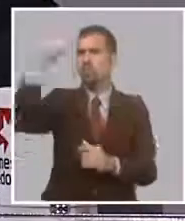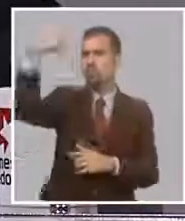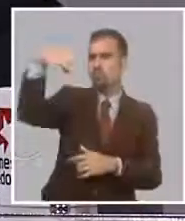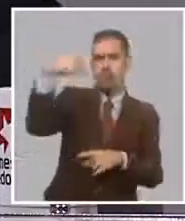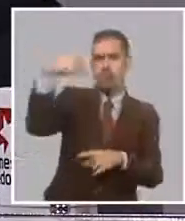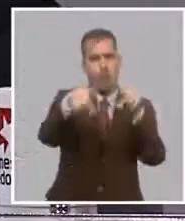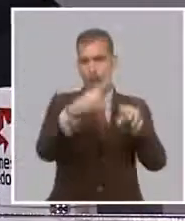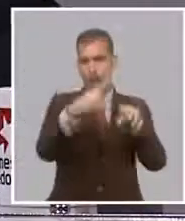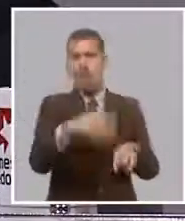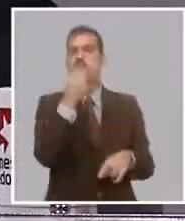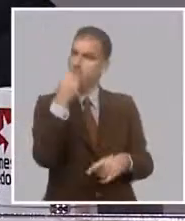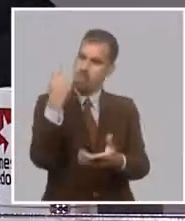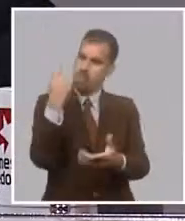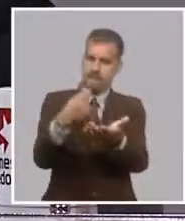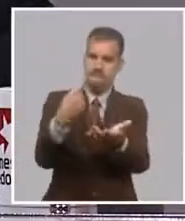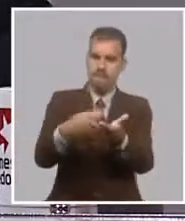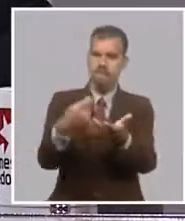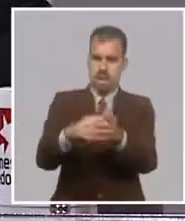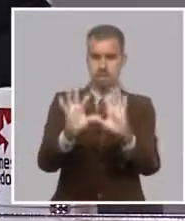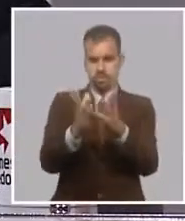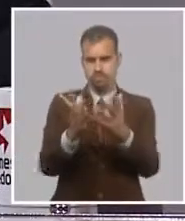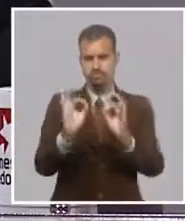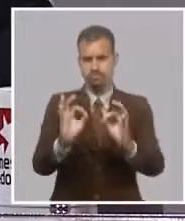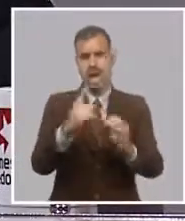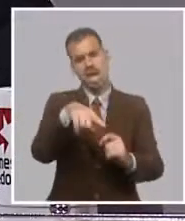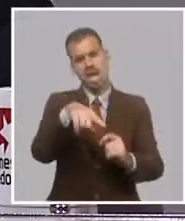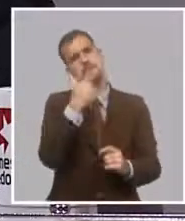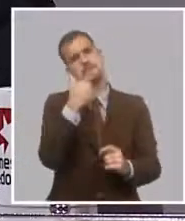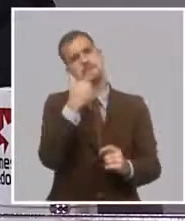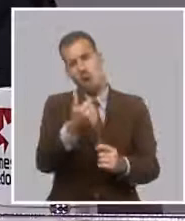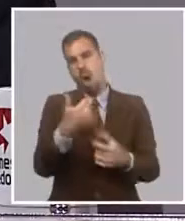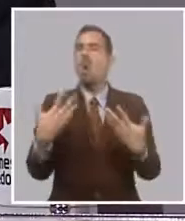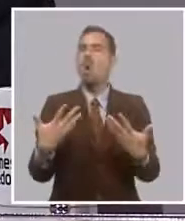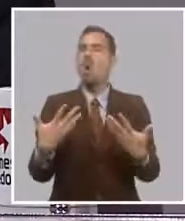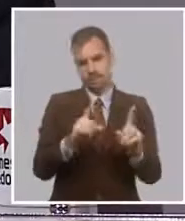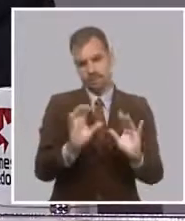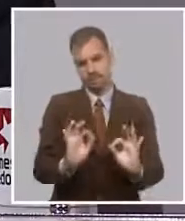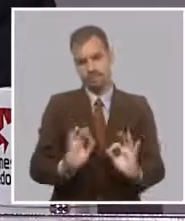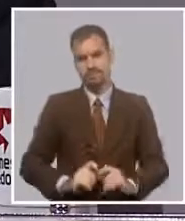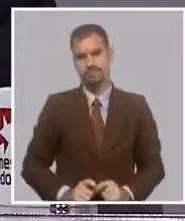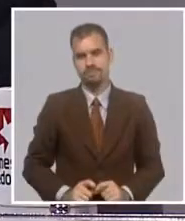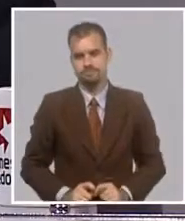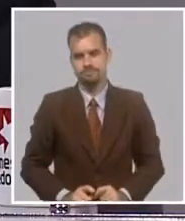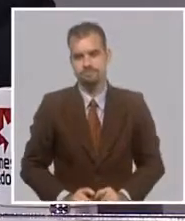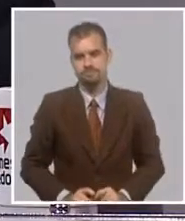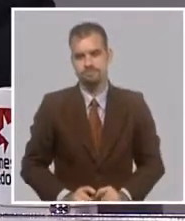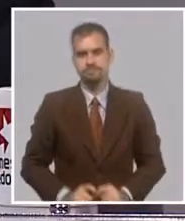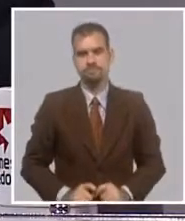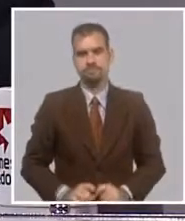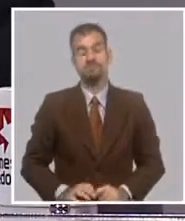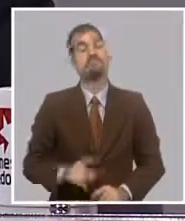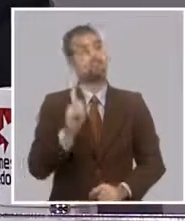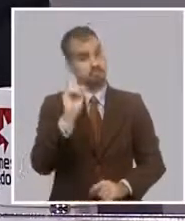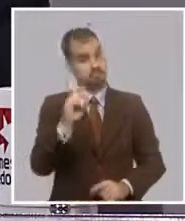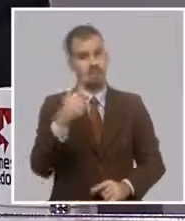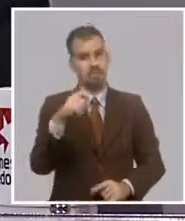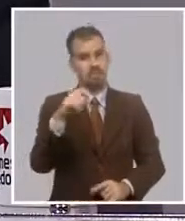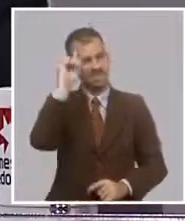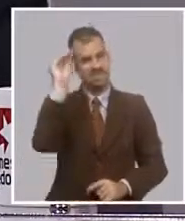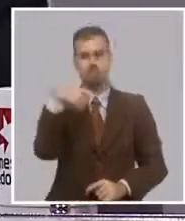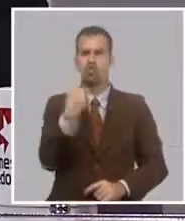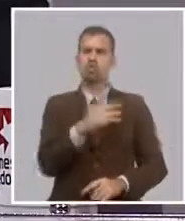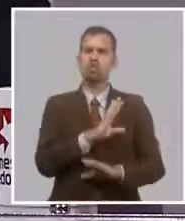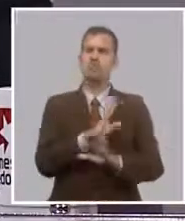demás. O sea, que le vamos dando una comodidad bien. Ahora, hay que tener en cuenta de que nosotros no tenemos las condiciones